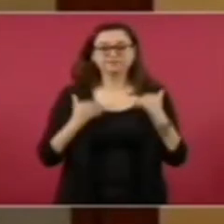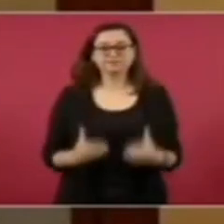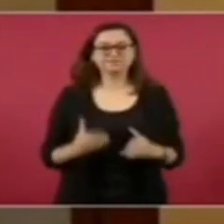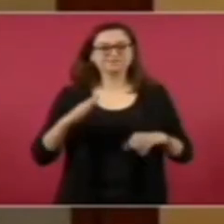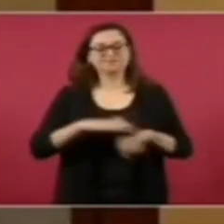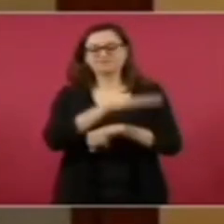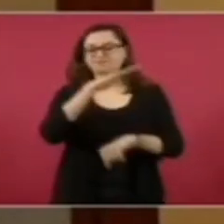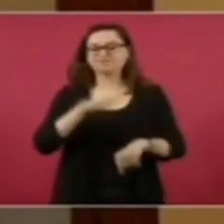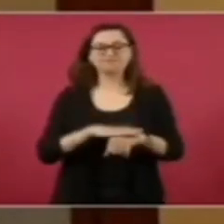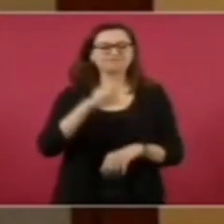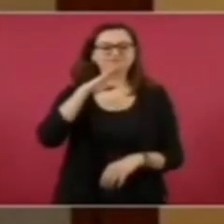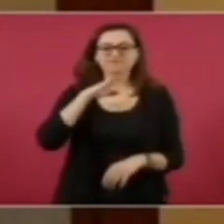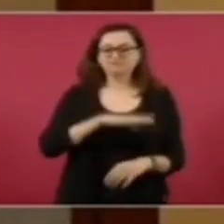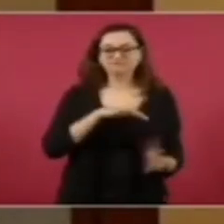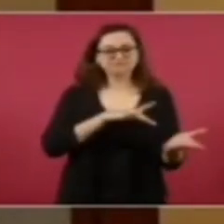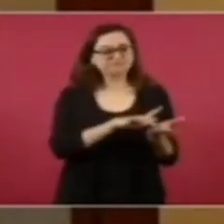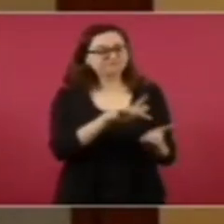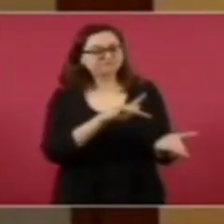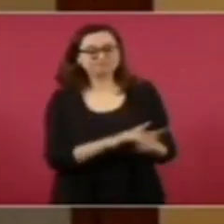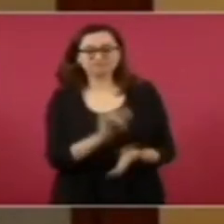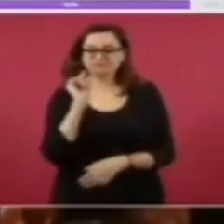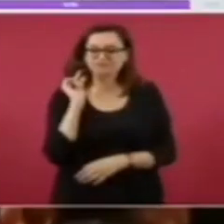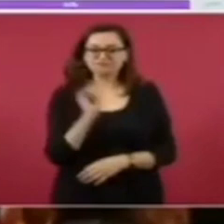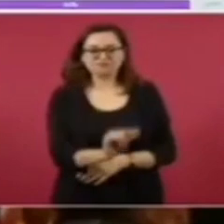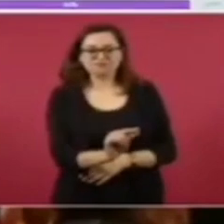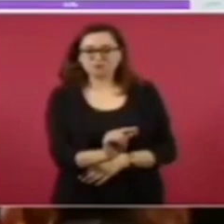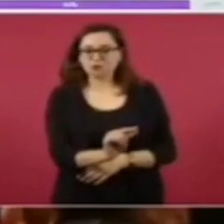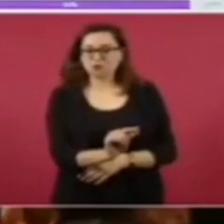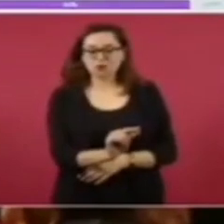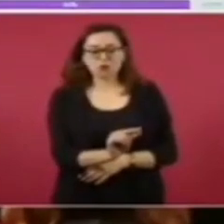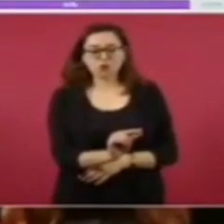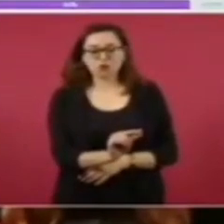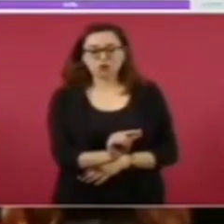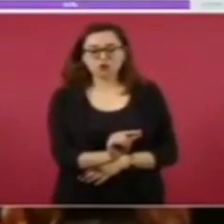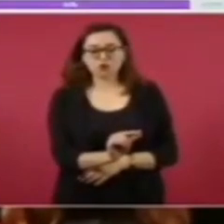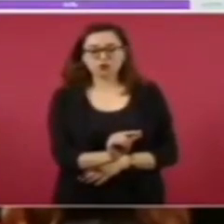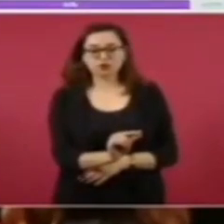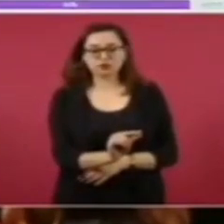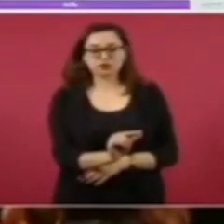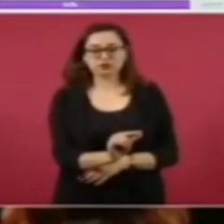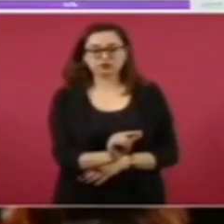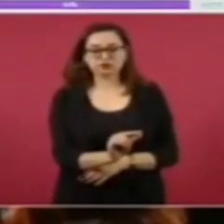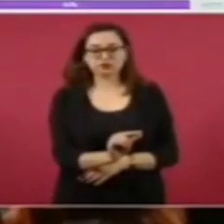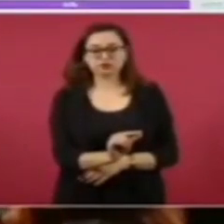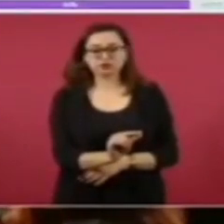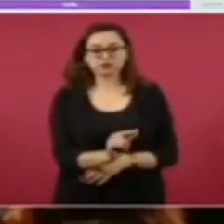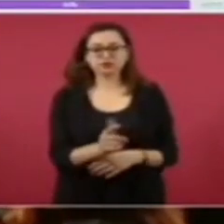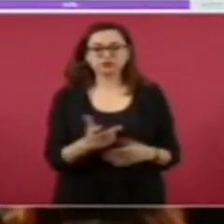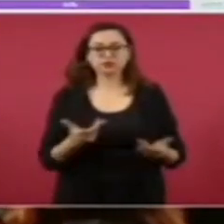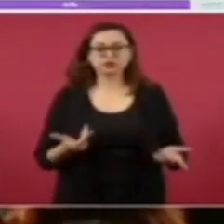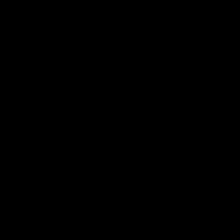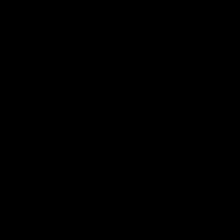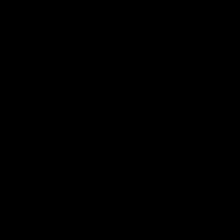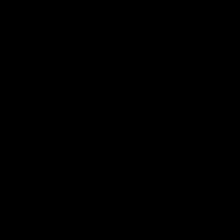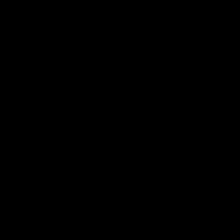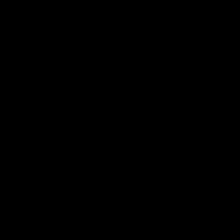menos uno.